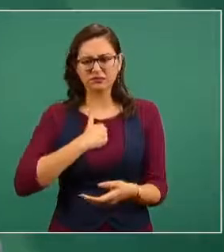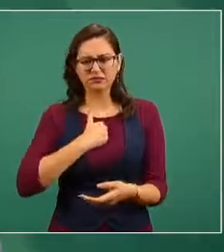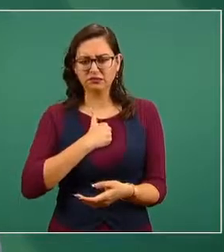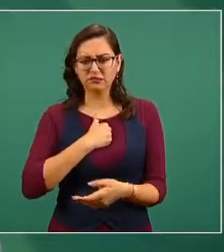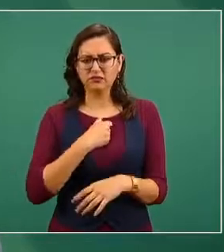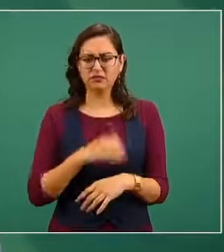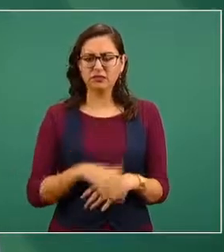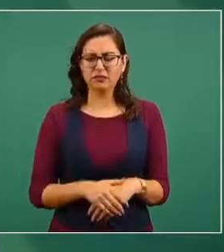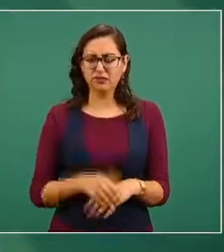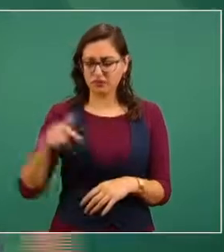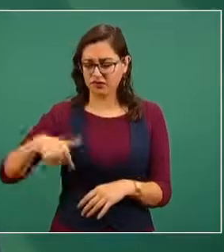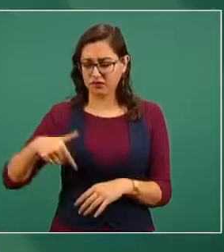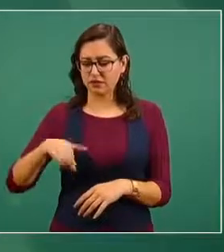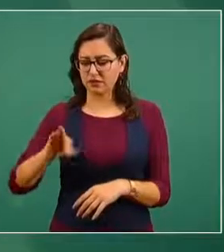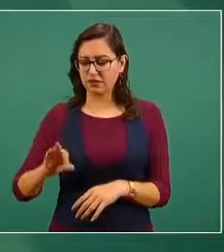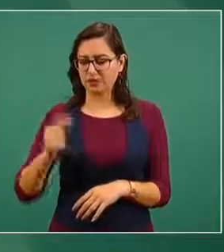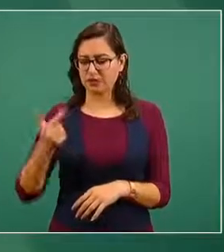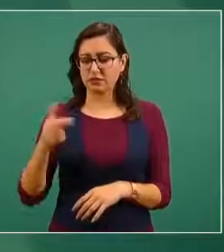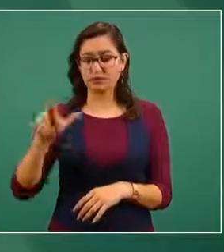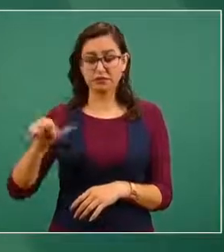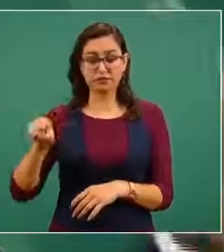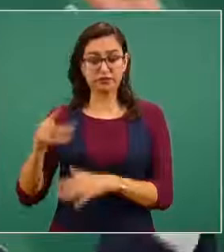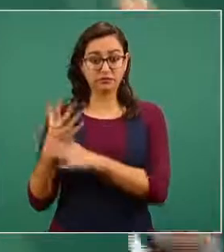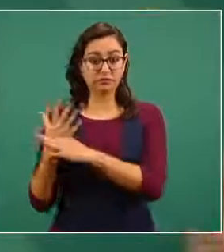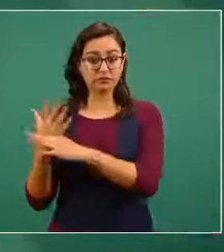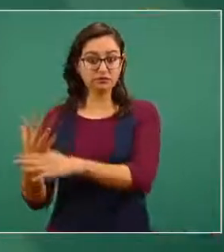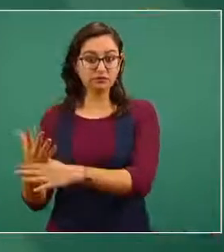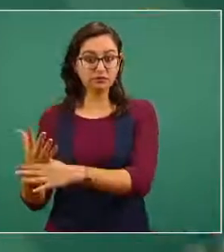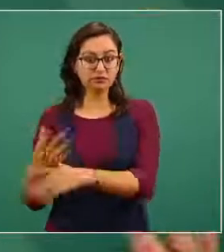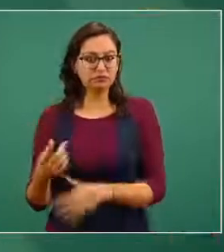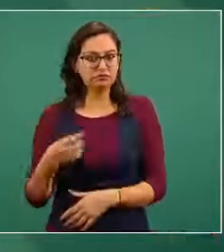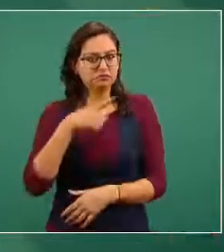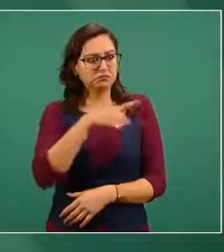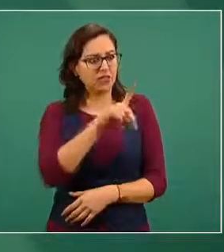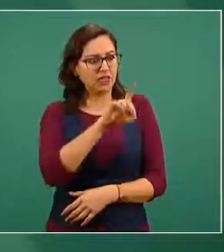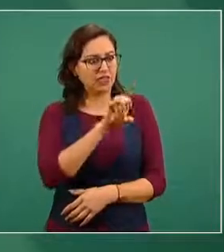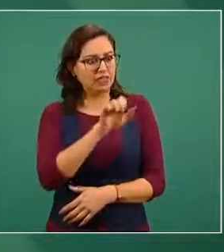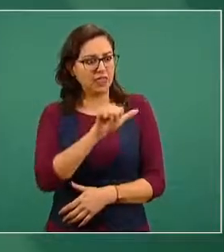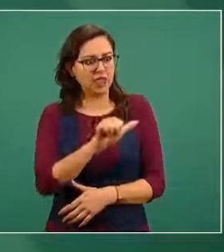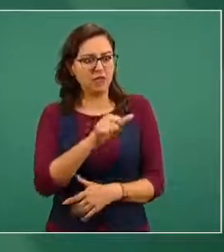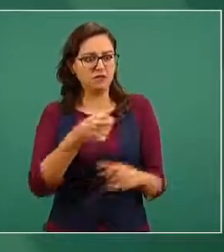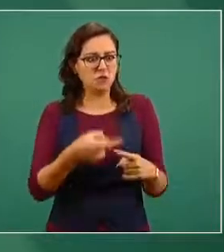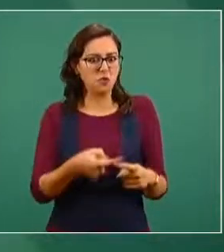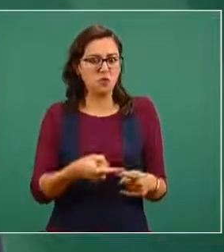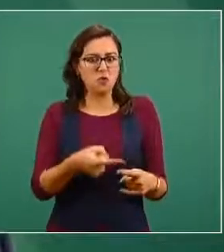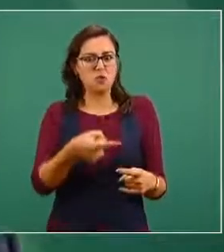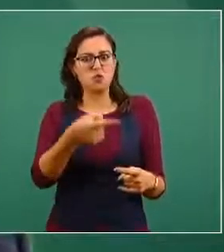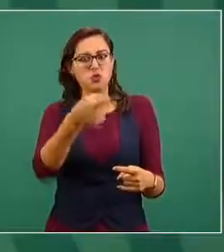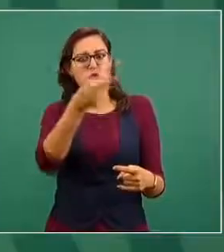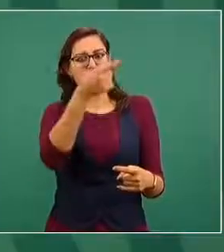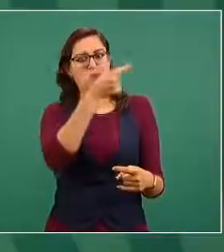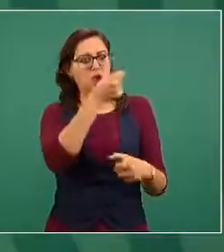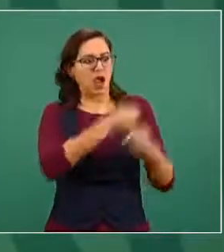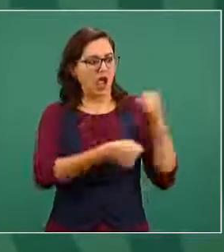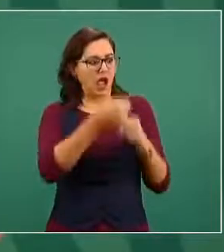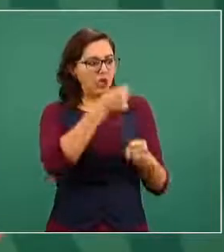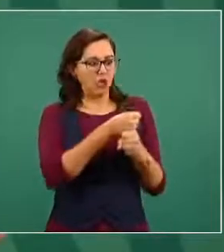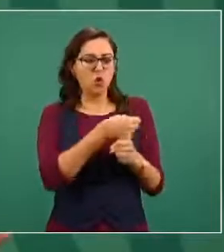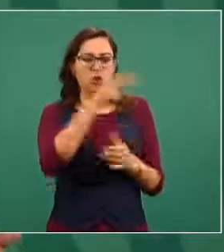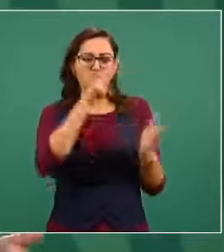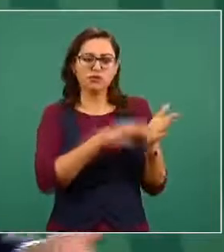Fiscalía de México empezaron a investigar desde el 2013